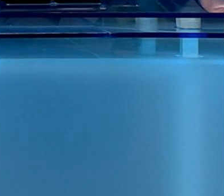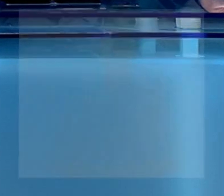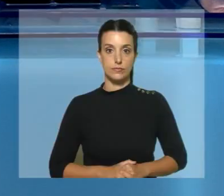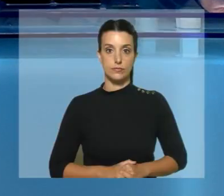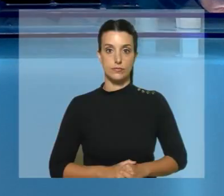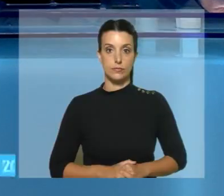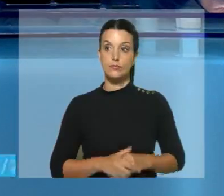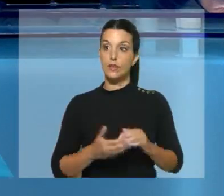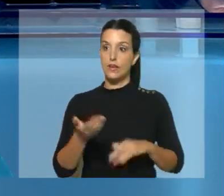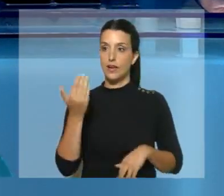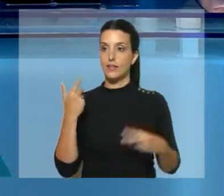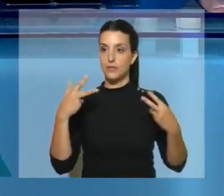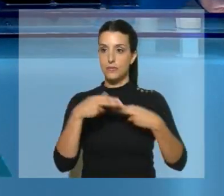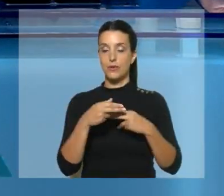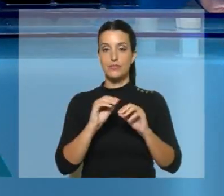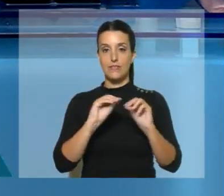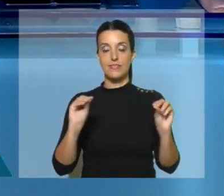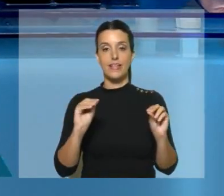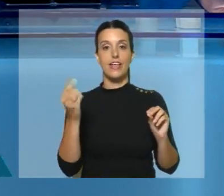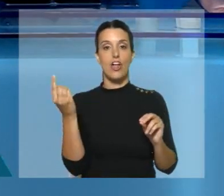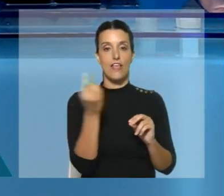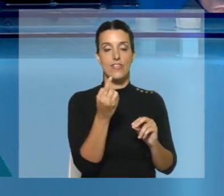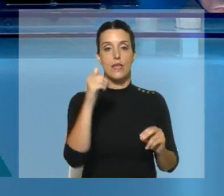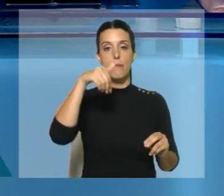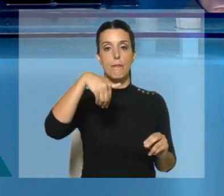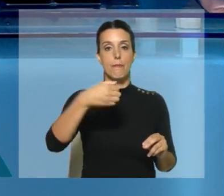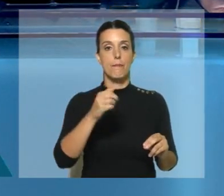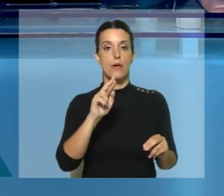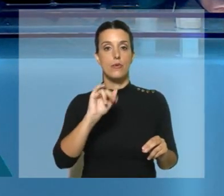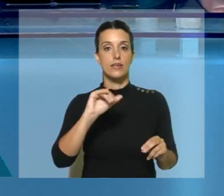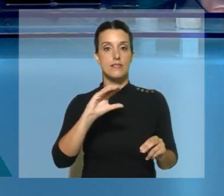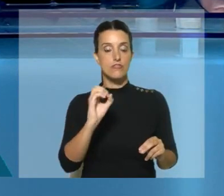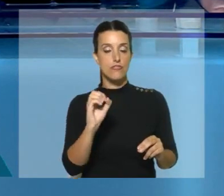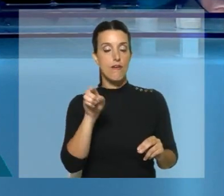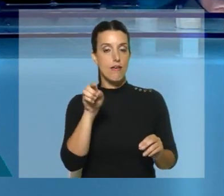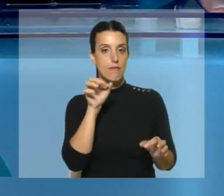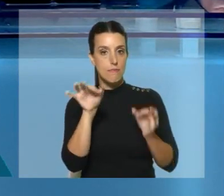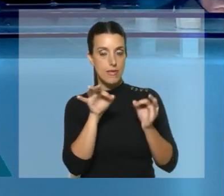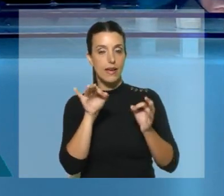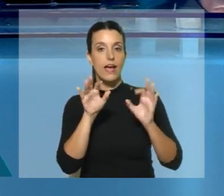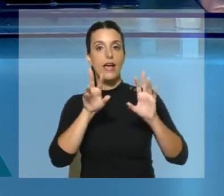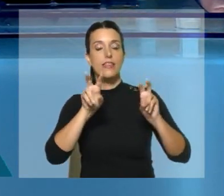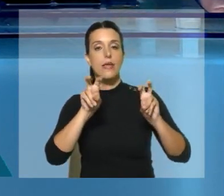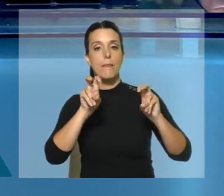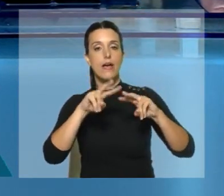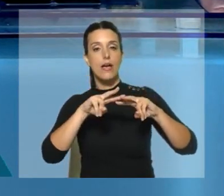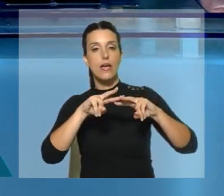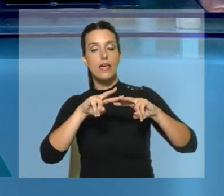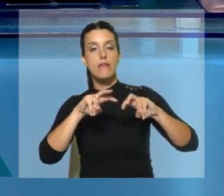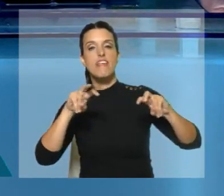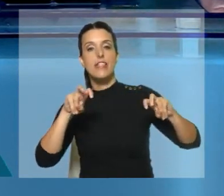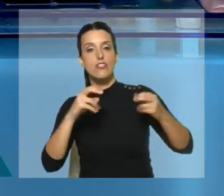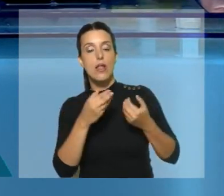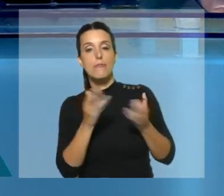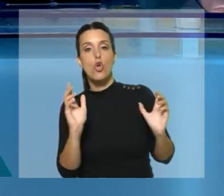Anunciaste Leo antes de la pausa, vamos a recibir a Mauricio Rabuffetti y vamos a conversar sobre la investigación que está realizando una